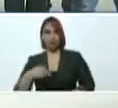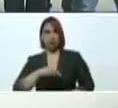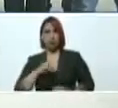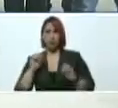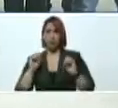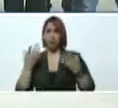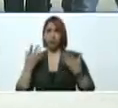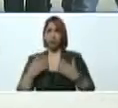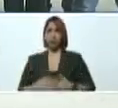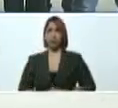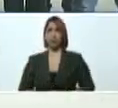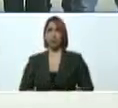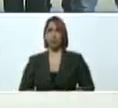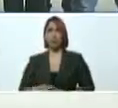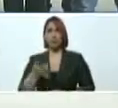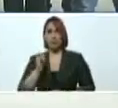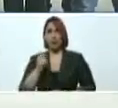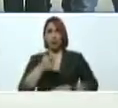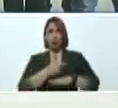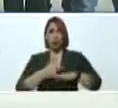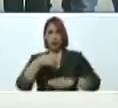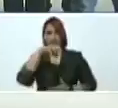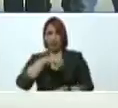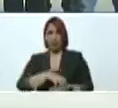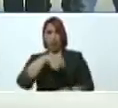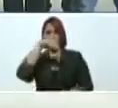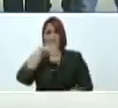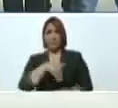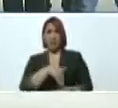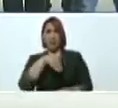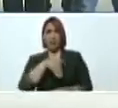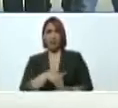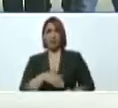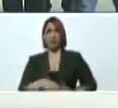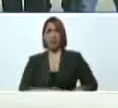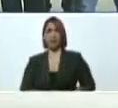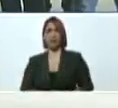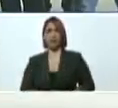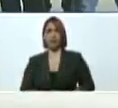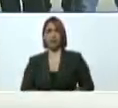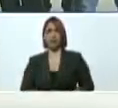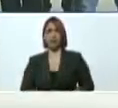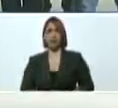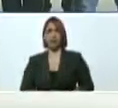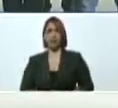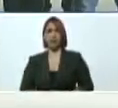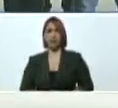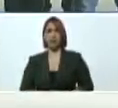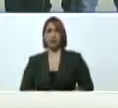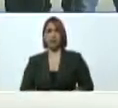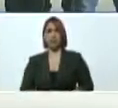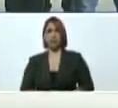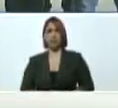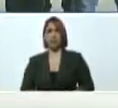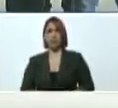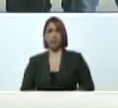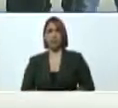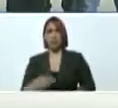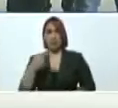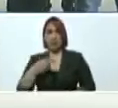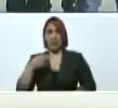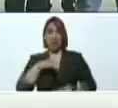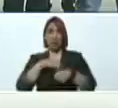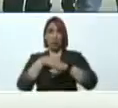allá está el gobernador del estado Miranda el doctor Héctor Rodríguez